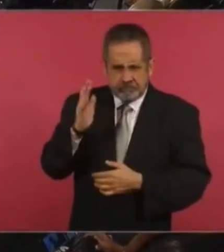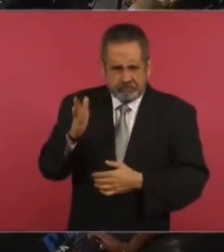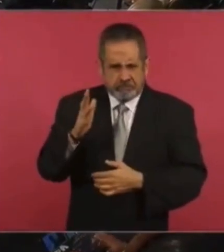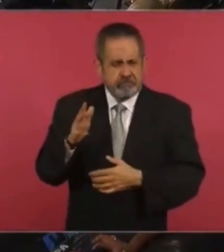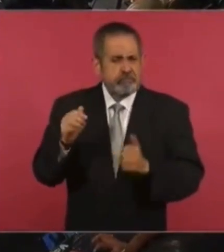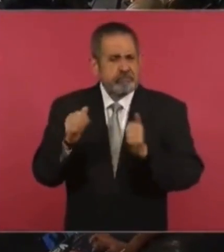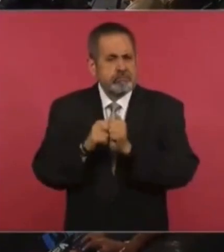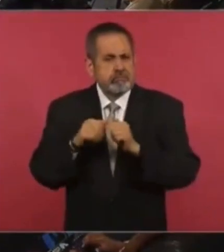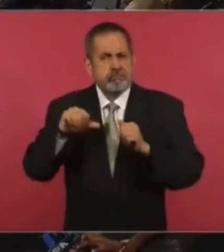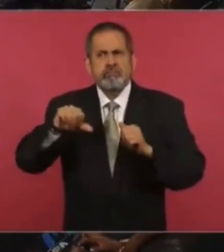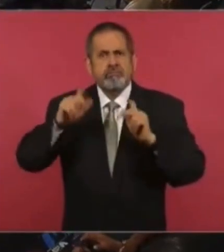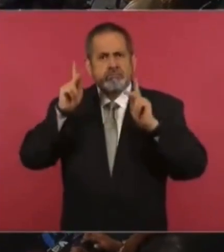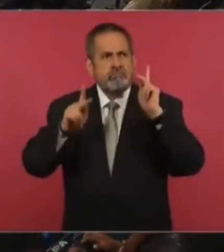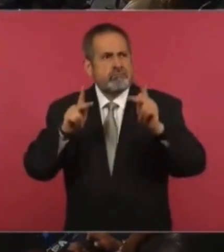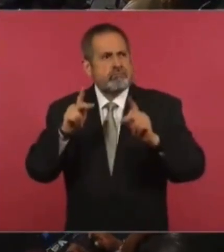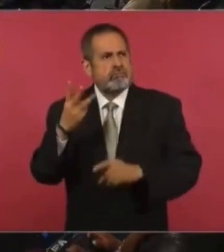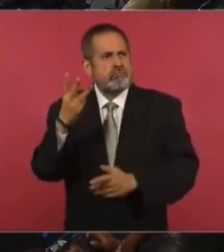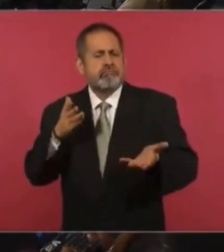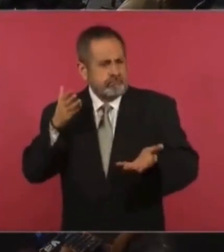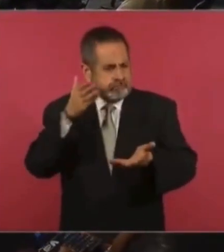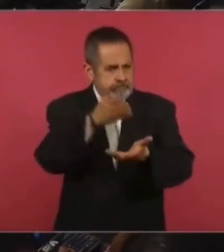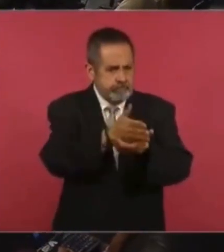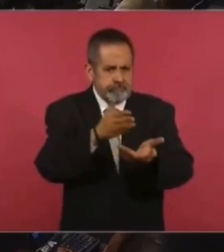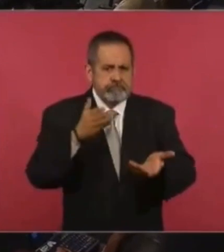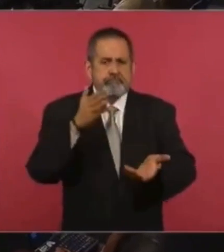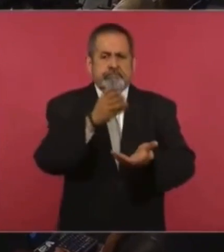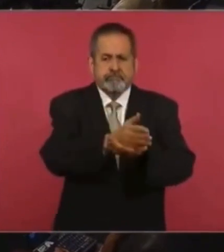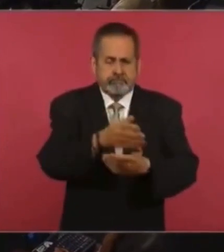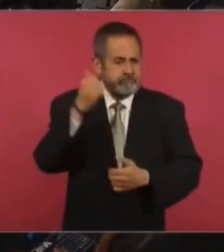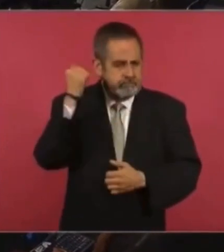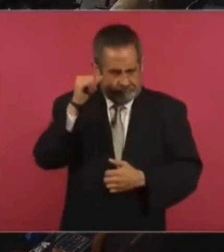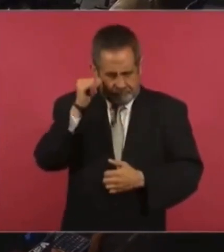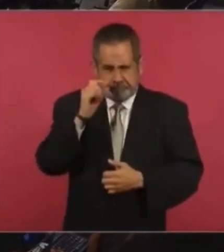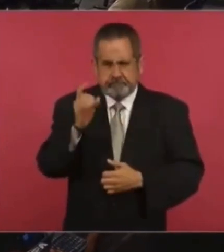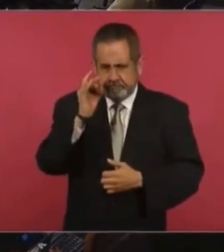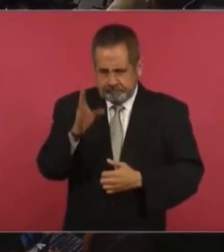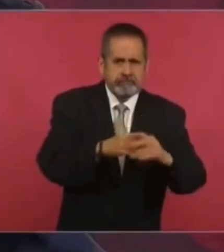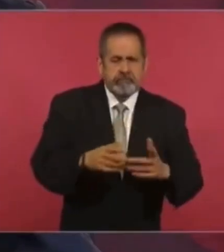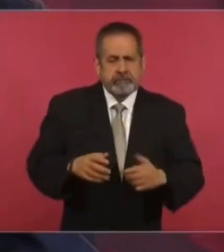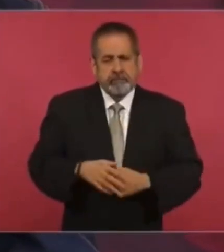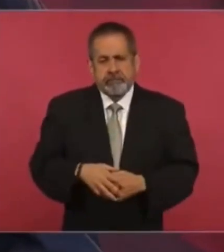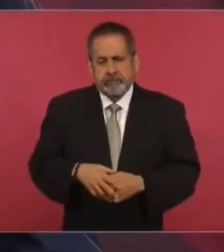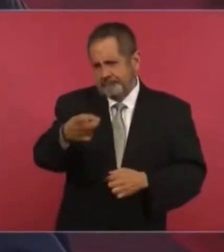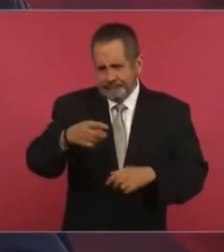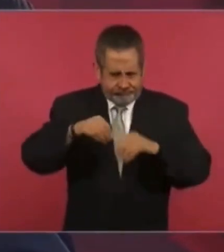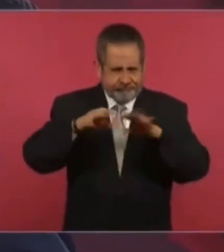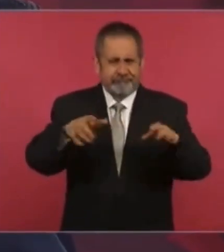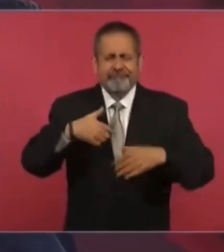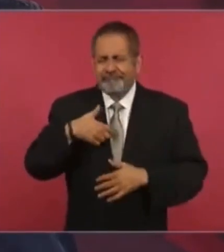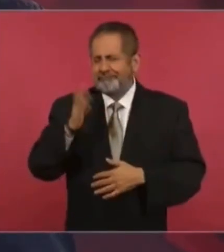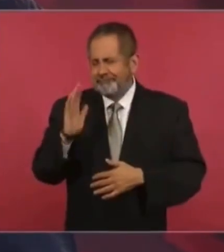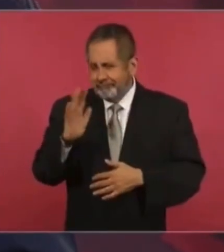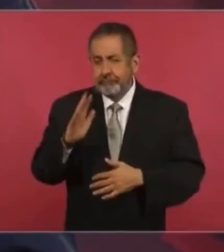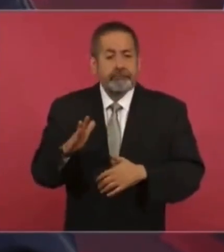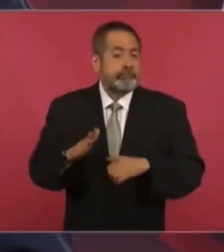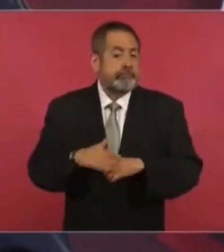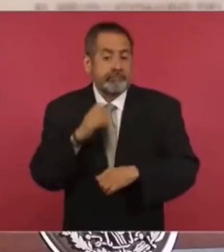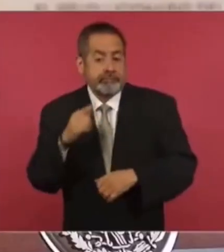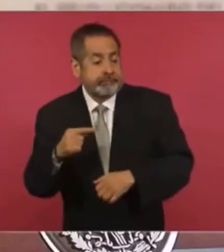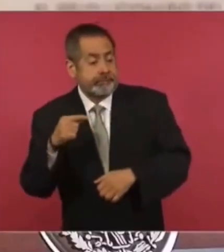la visita de hoy en tres ocasiones en Acapulco, y lo digo porque los adversarios